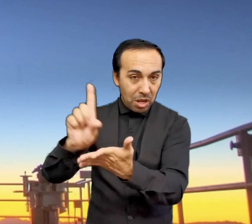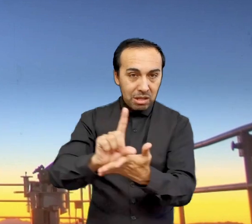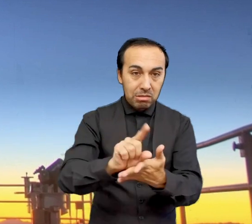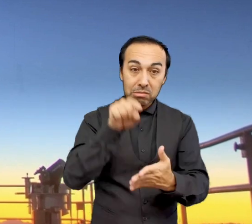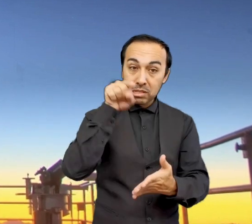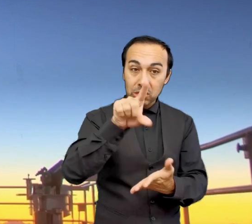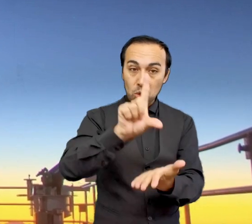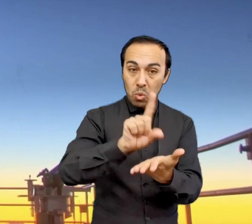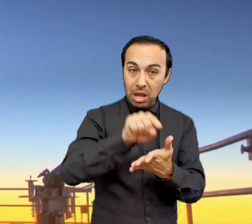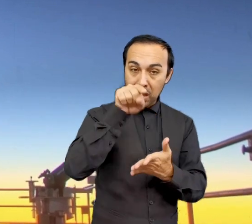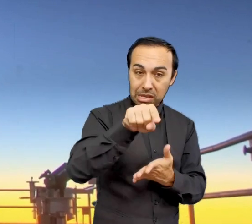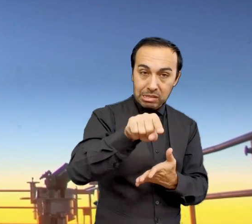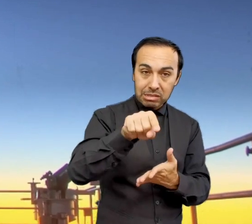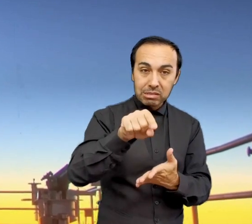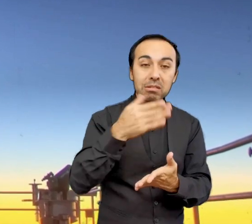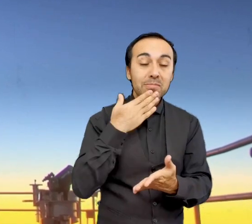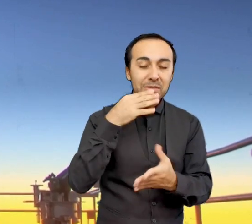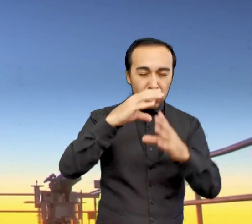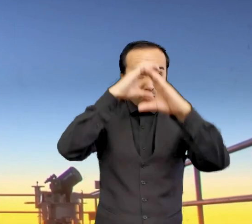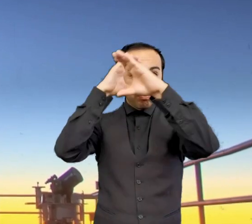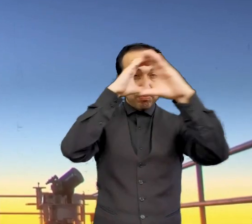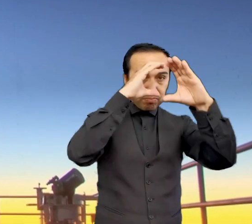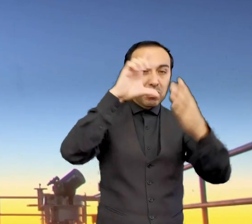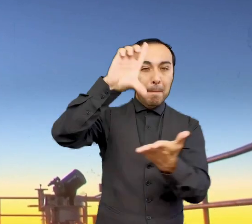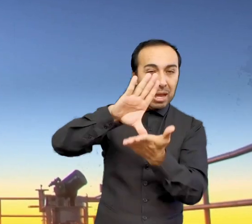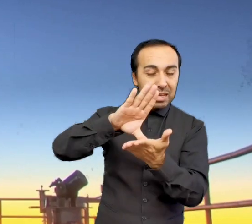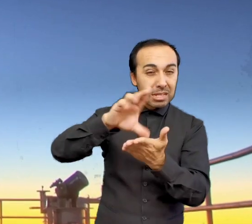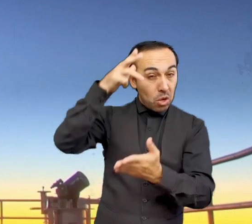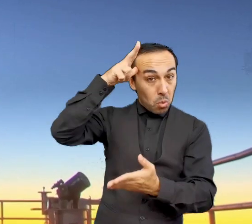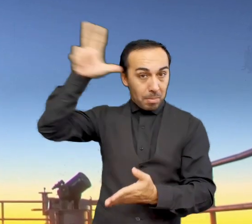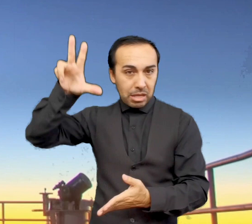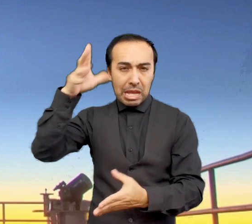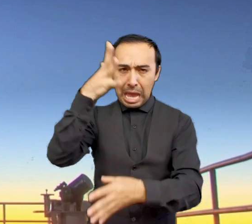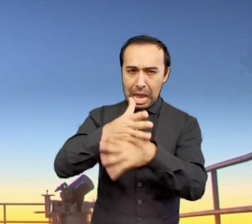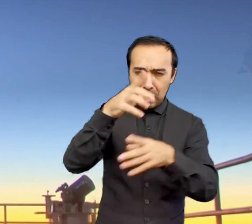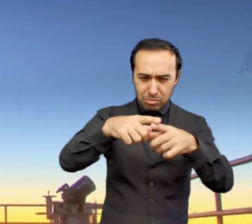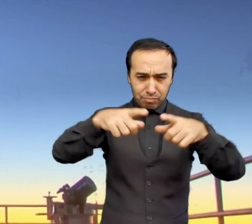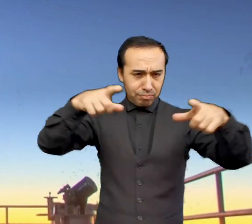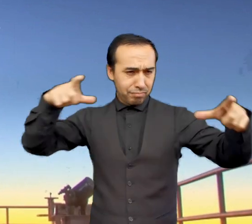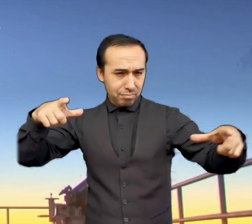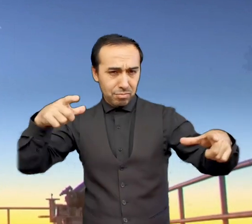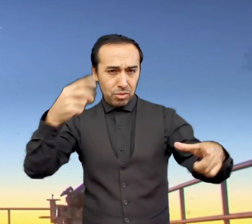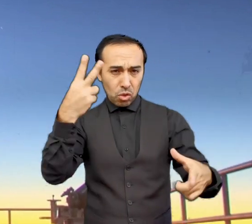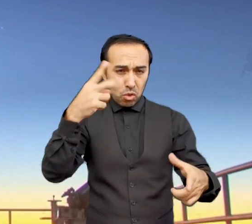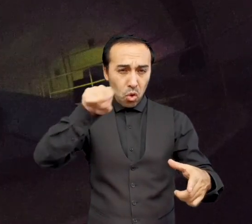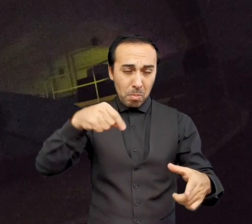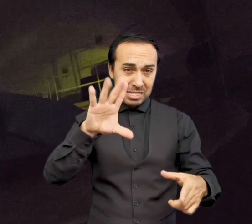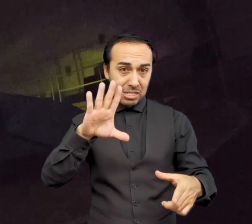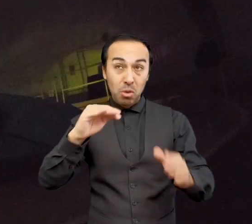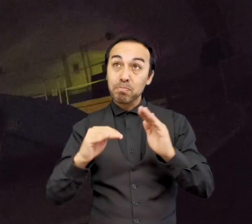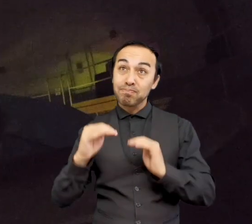-5 opera tanto en el Observatorio Apache Point en Nuevo México, donde se encuentra el telescopio de 2.5 metros,